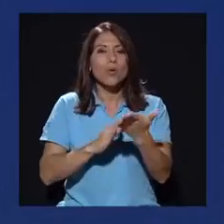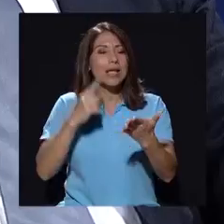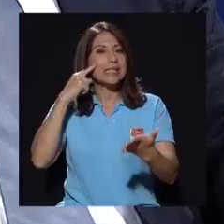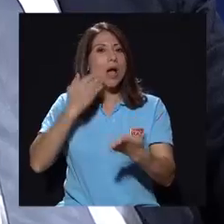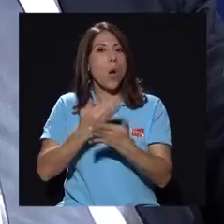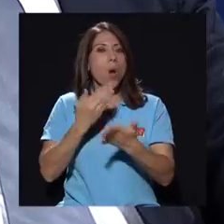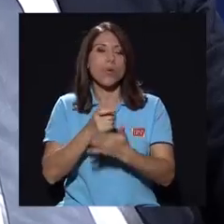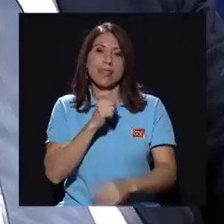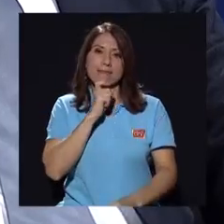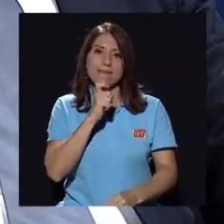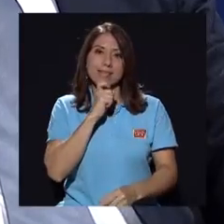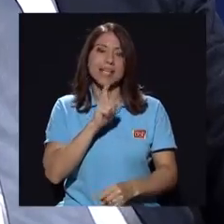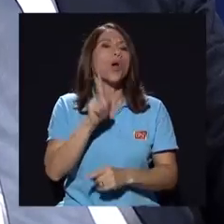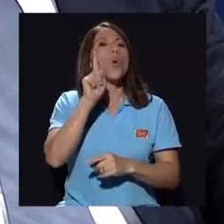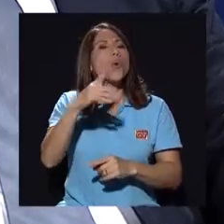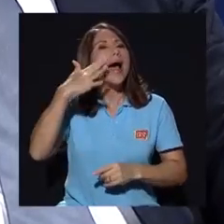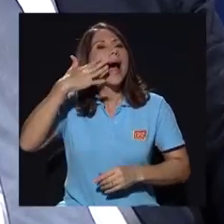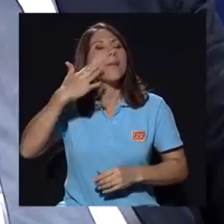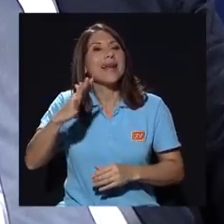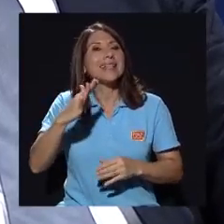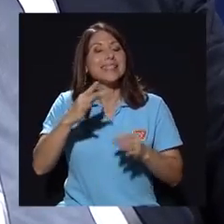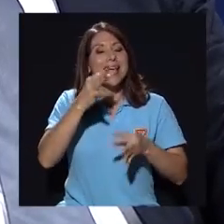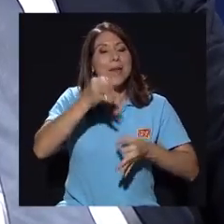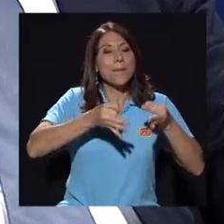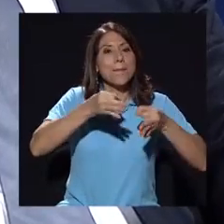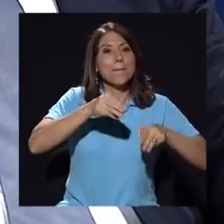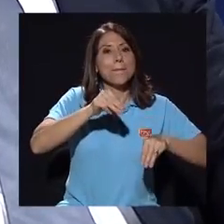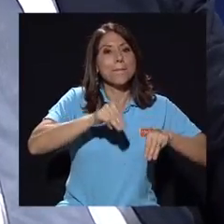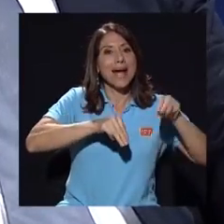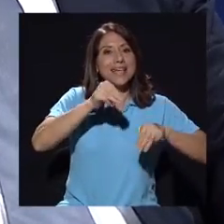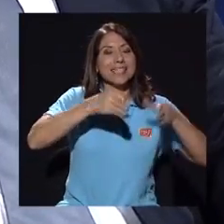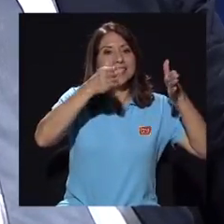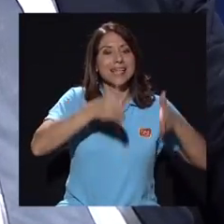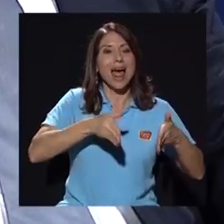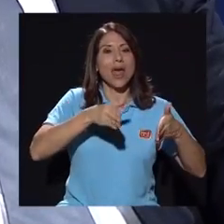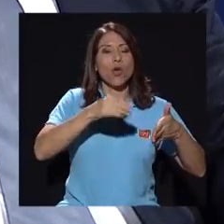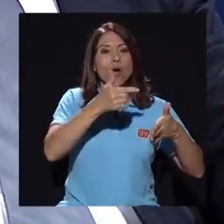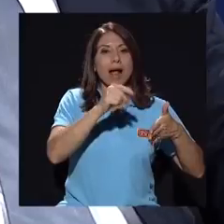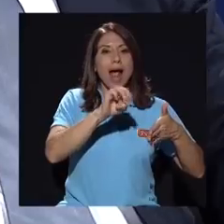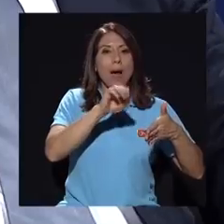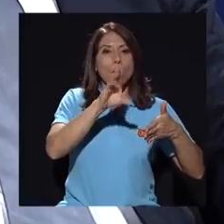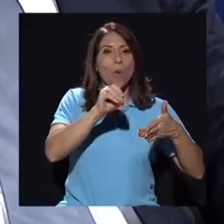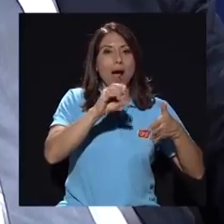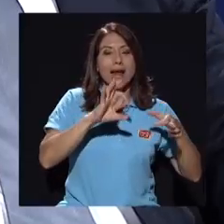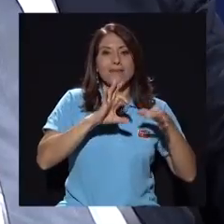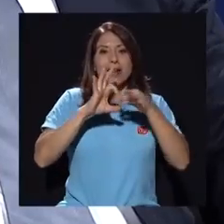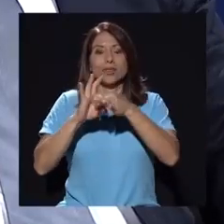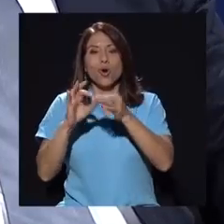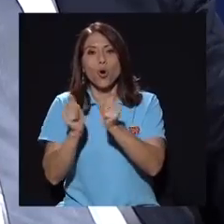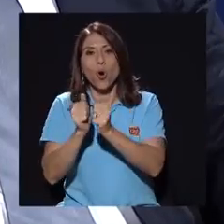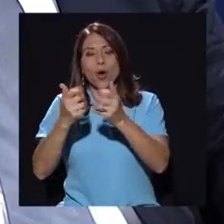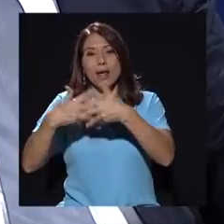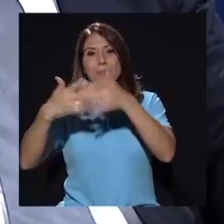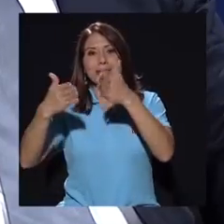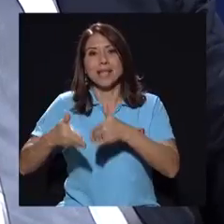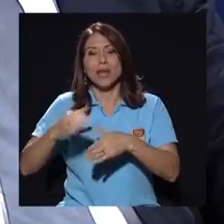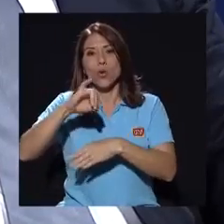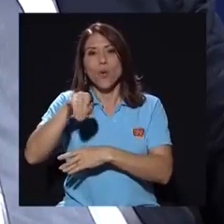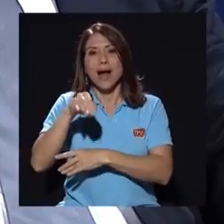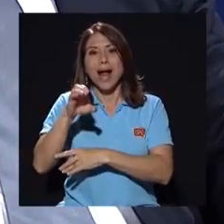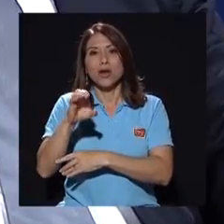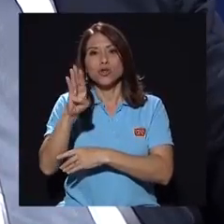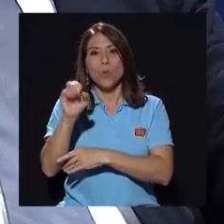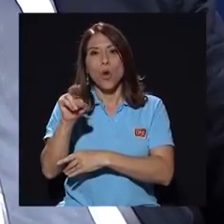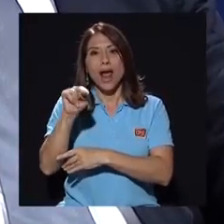probar. Una de ellas era la aparente relación del magistrado Celso Gamboa con el empresario Juan Carlos Bolaños y un